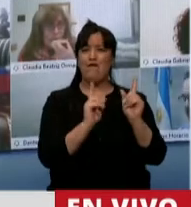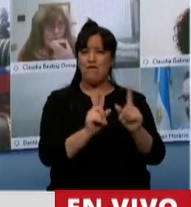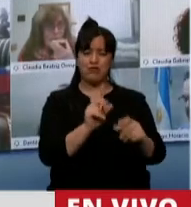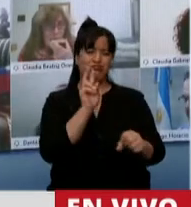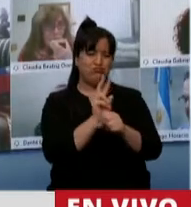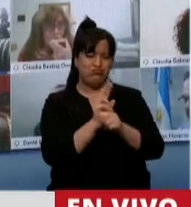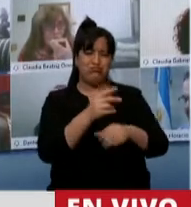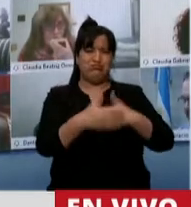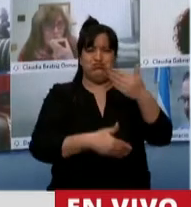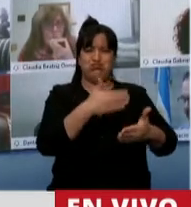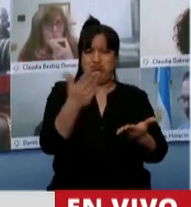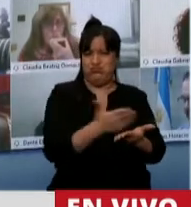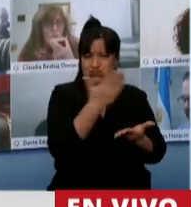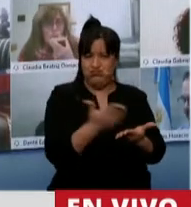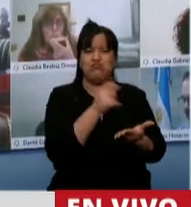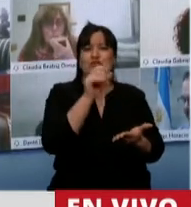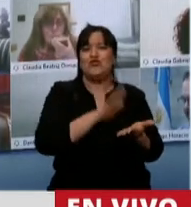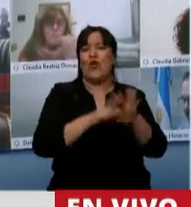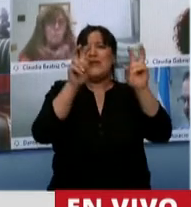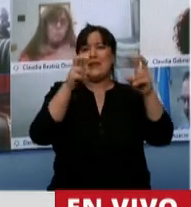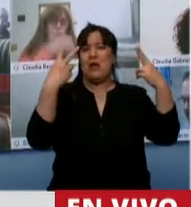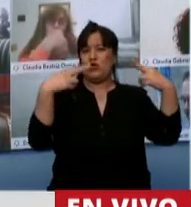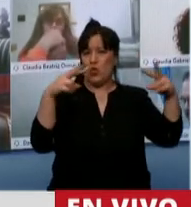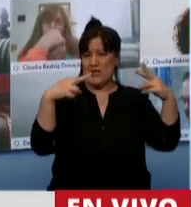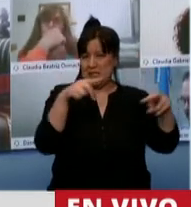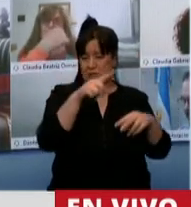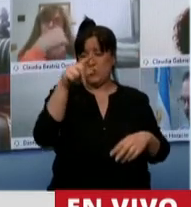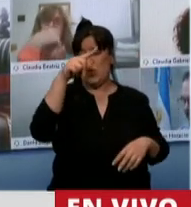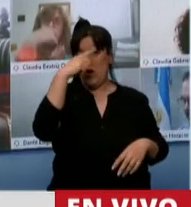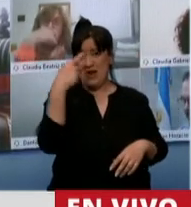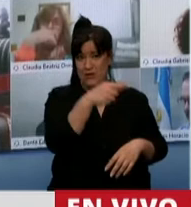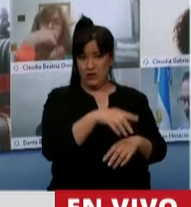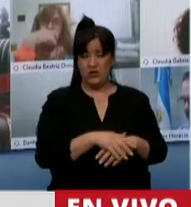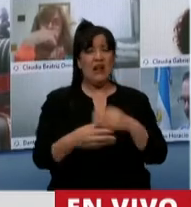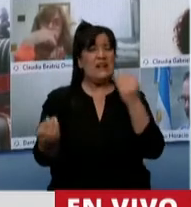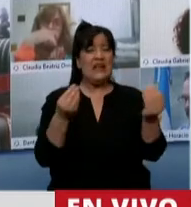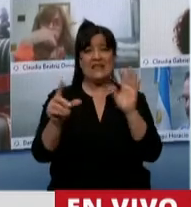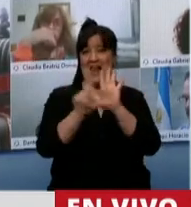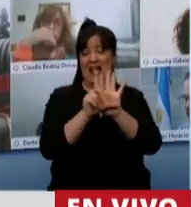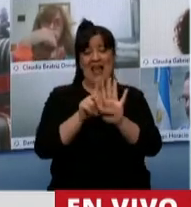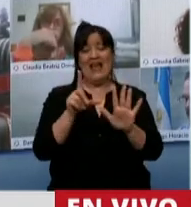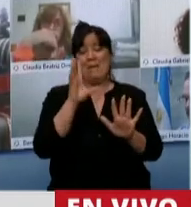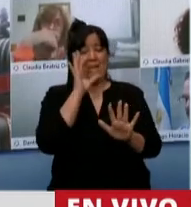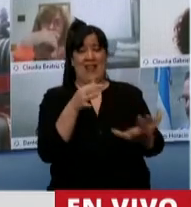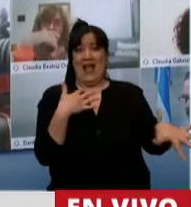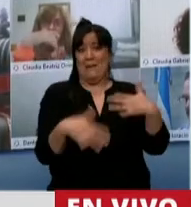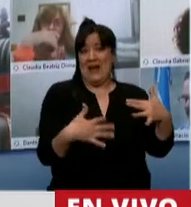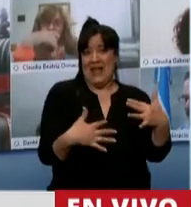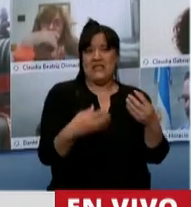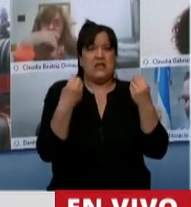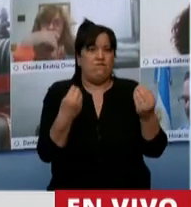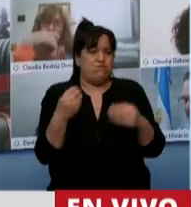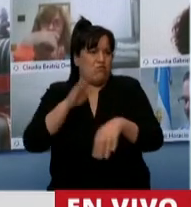Reactivación Productiva de la Actividad Turística Nacional, que no es otra cosa que una ley de emergencia frente a la crisis